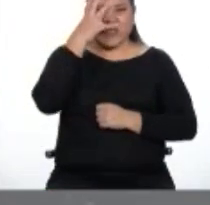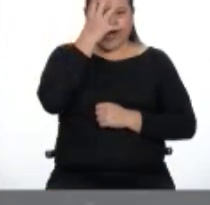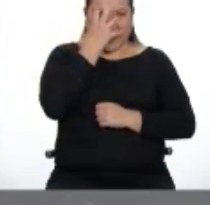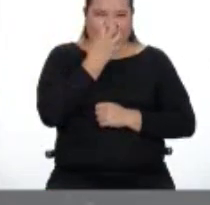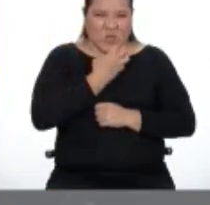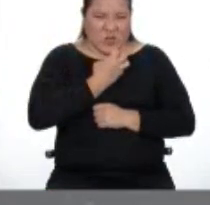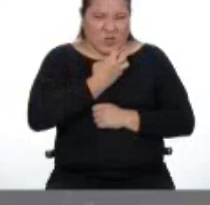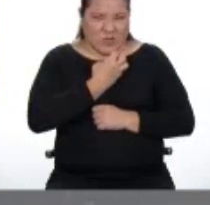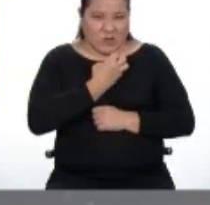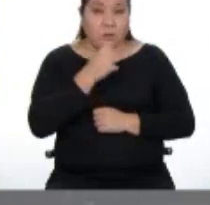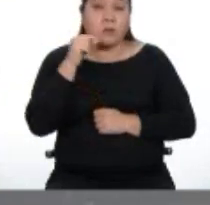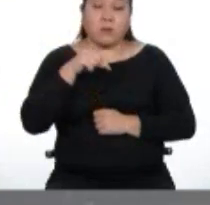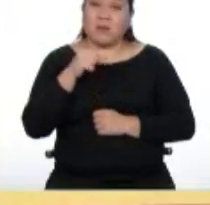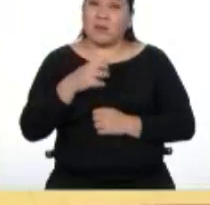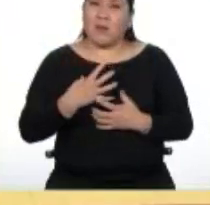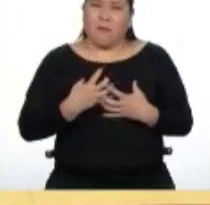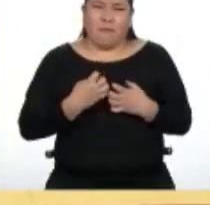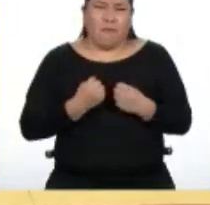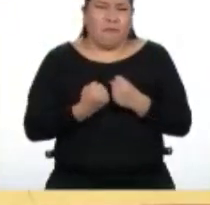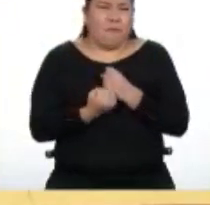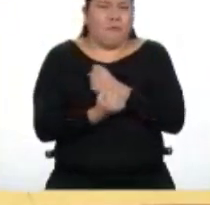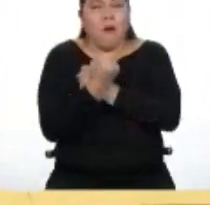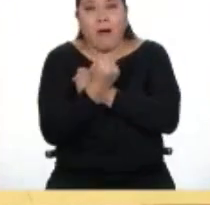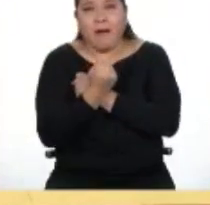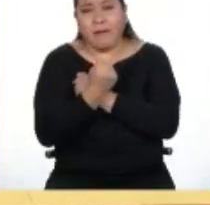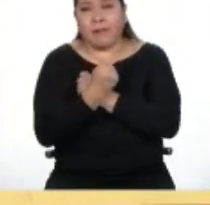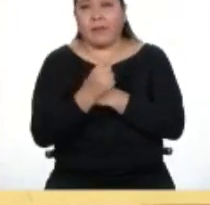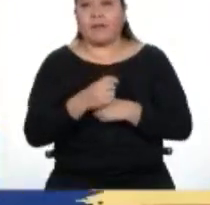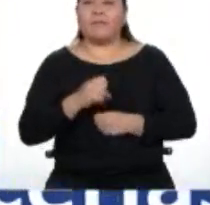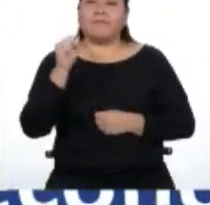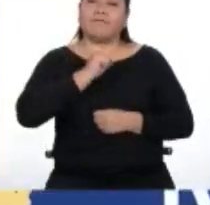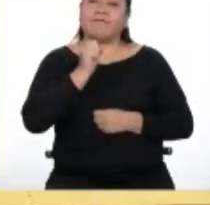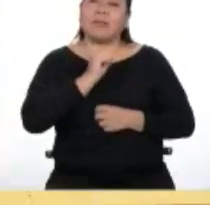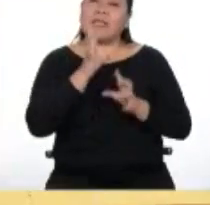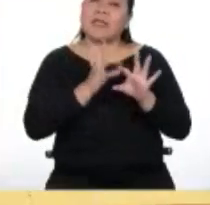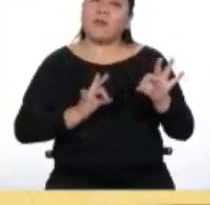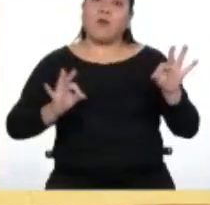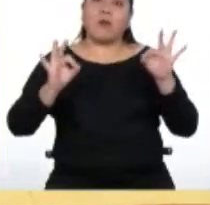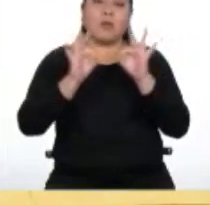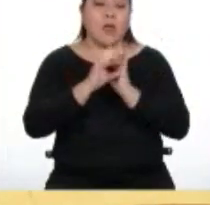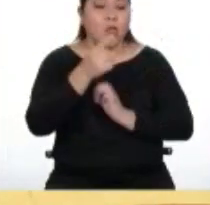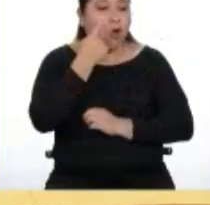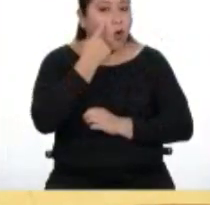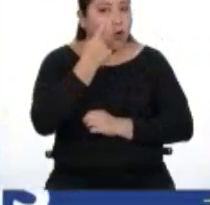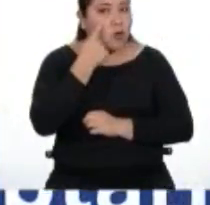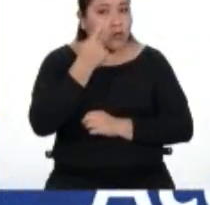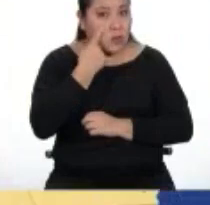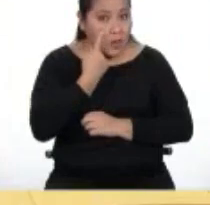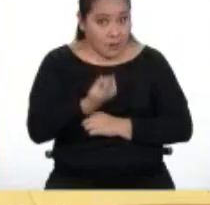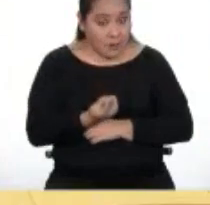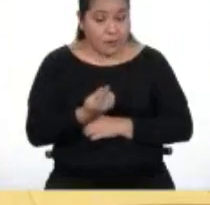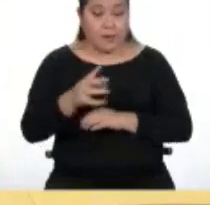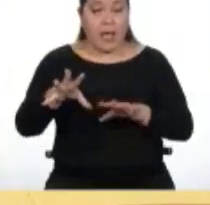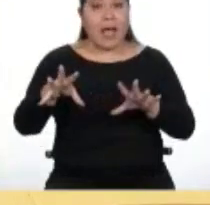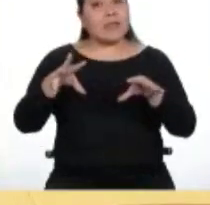momento fue realmente intensa. Por eso es importante reconocerlas, aceptarlas y hablar de cómo